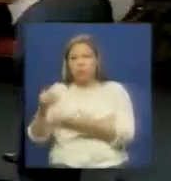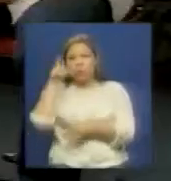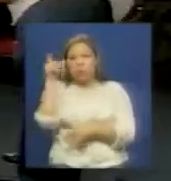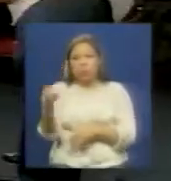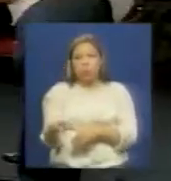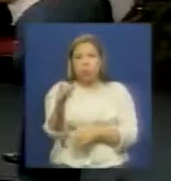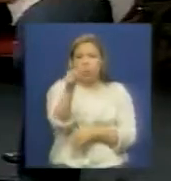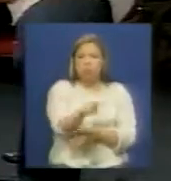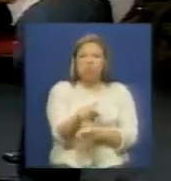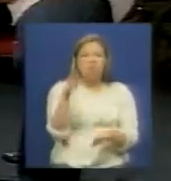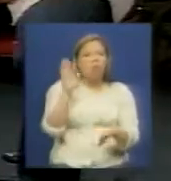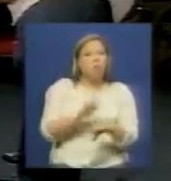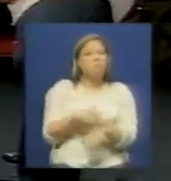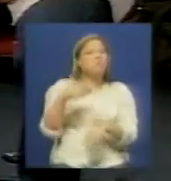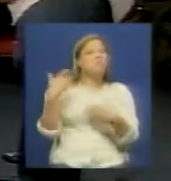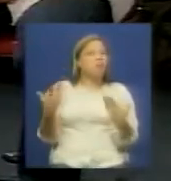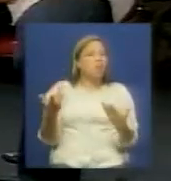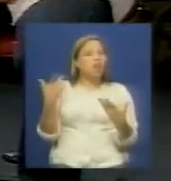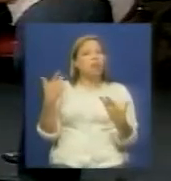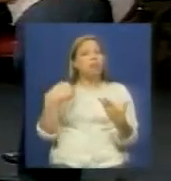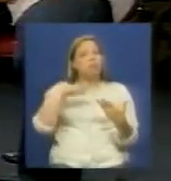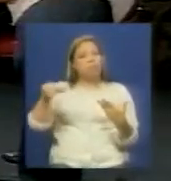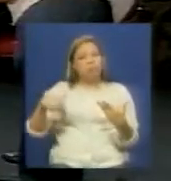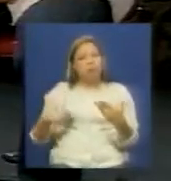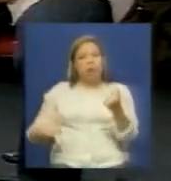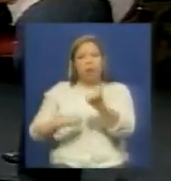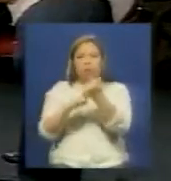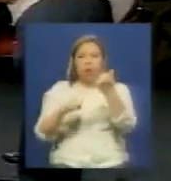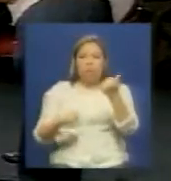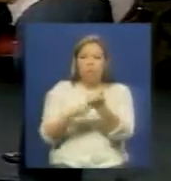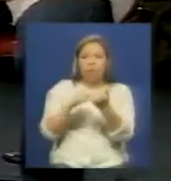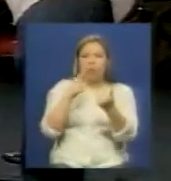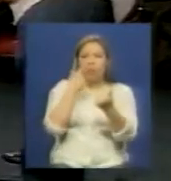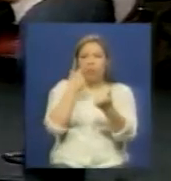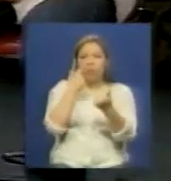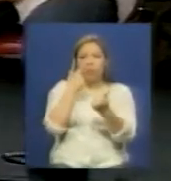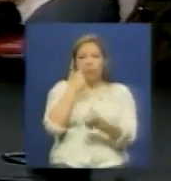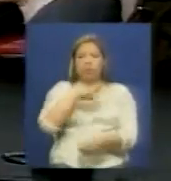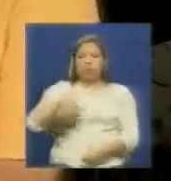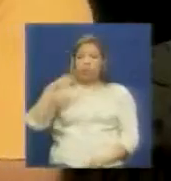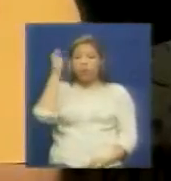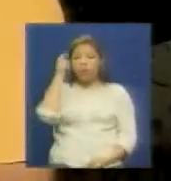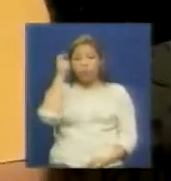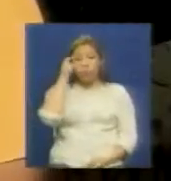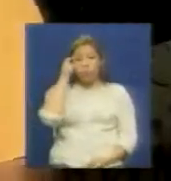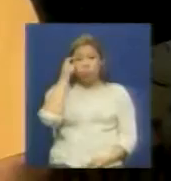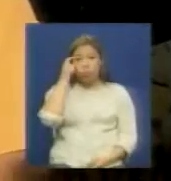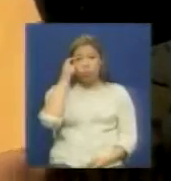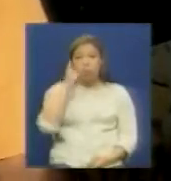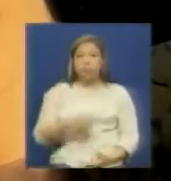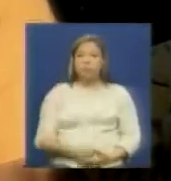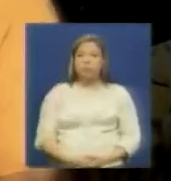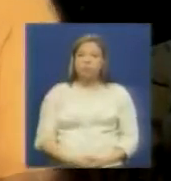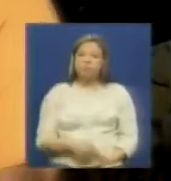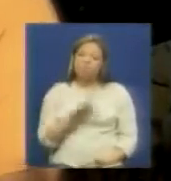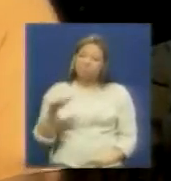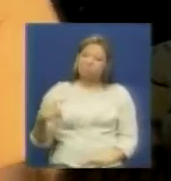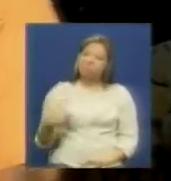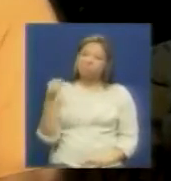contra de todo eso ¿por qué? y además ¿cómo nos confrontamos para poder apoyar en ese caso? fíjate nosotros sabemos que ellos